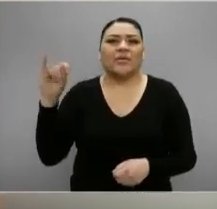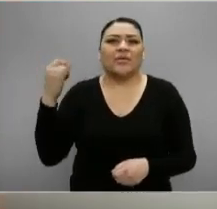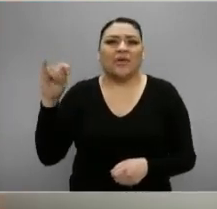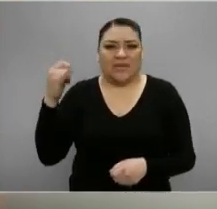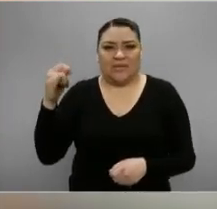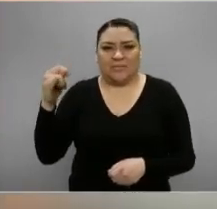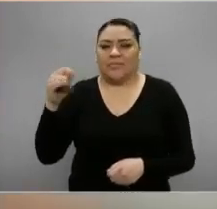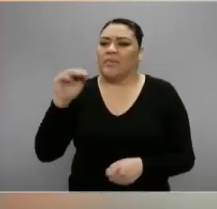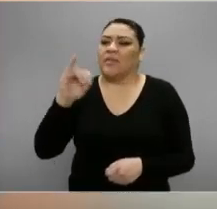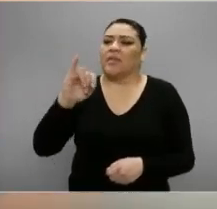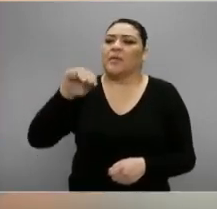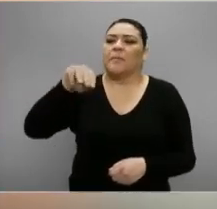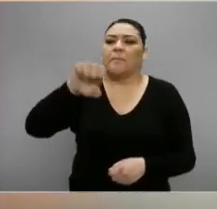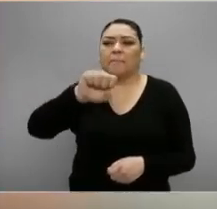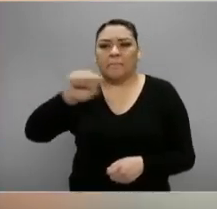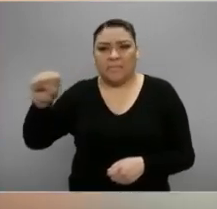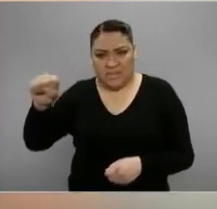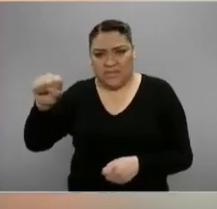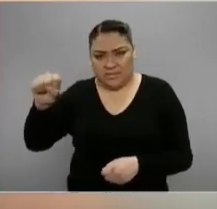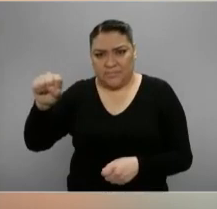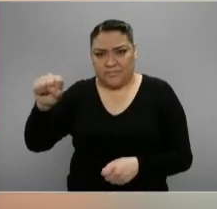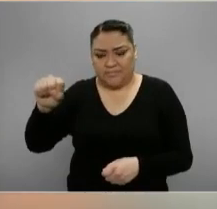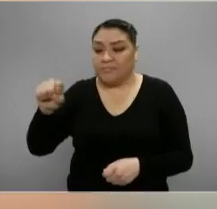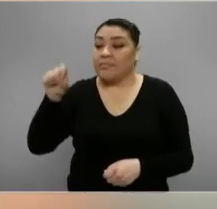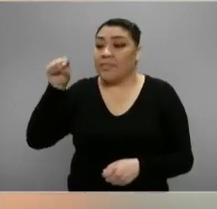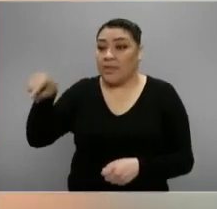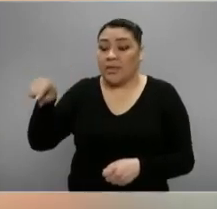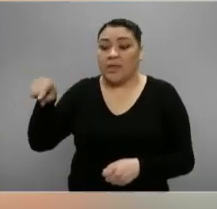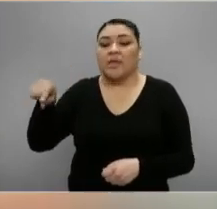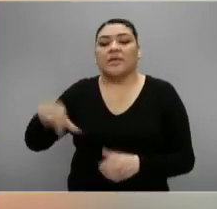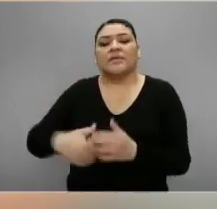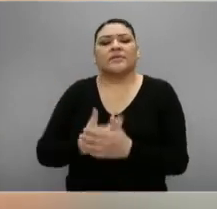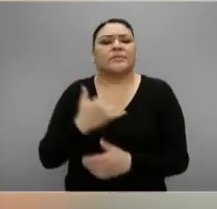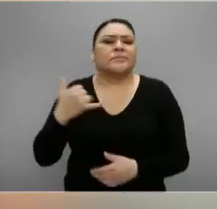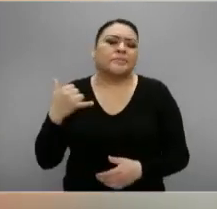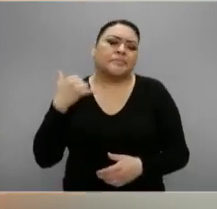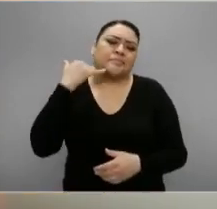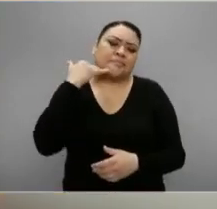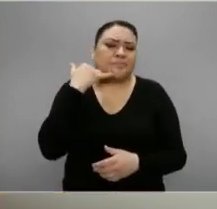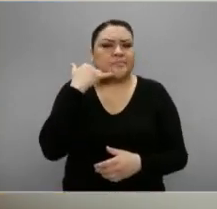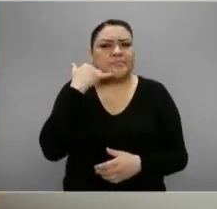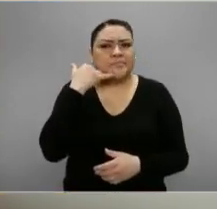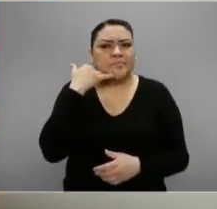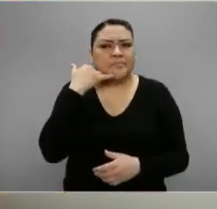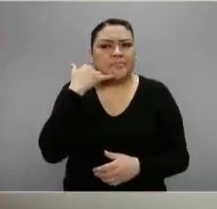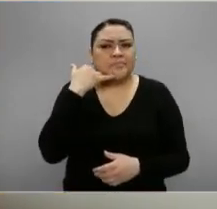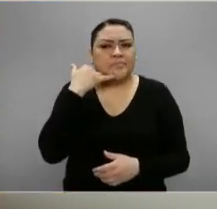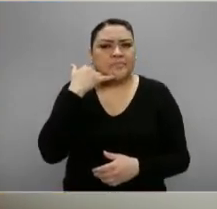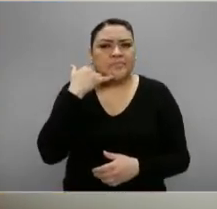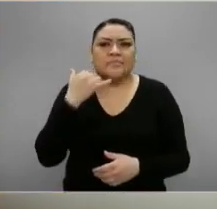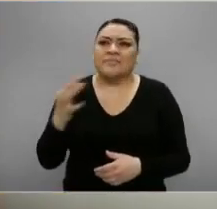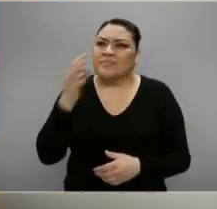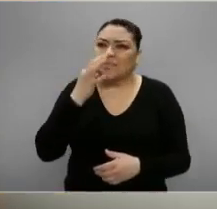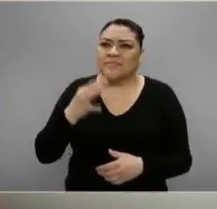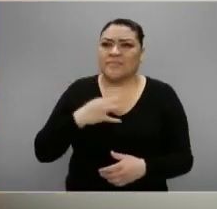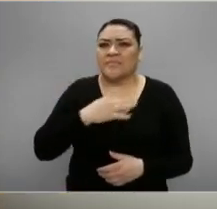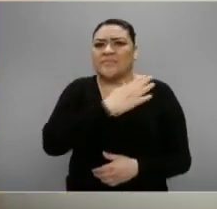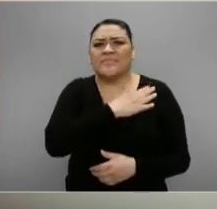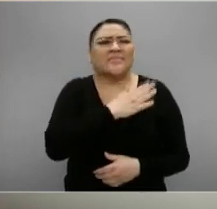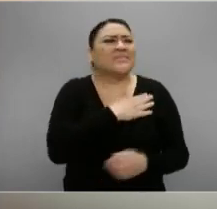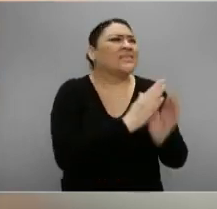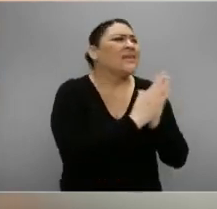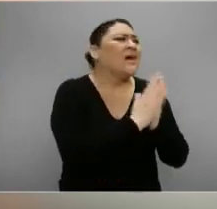una de las clínicas del IMSS, del Seguro Social, y me hizo un llamado